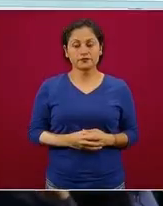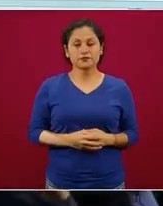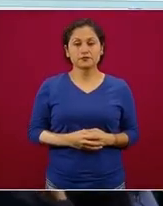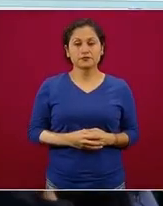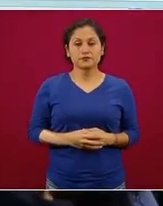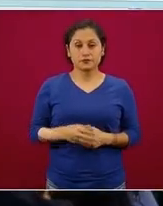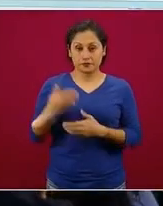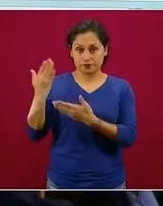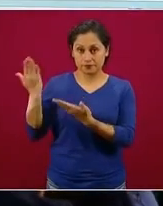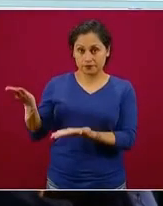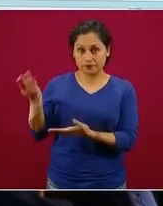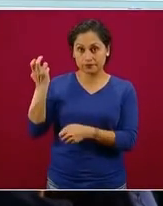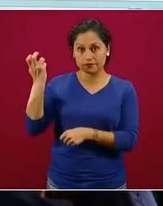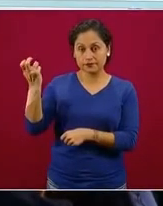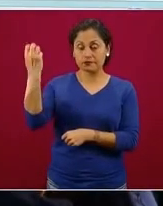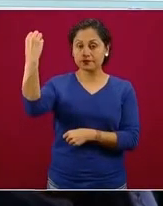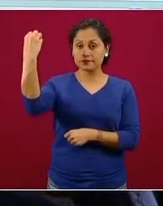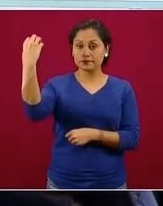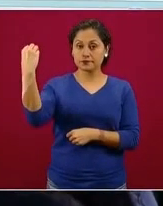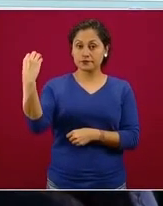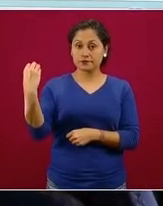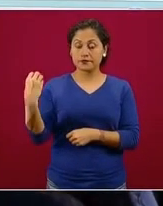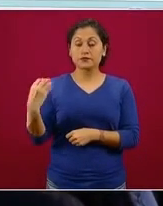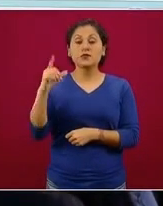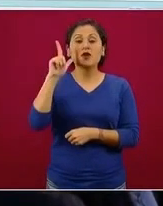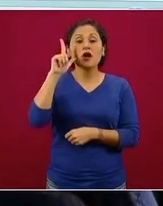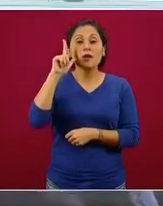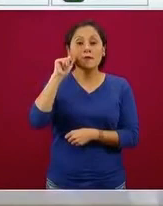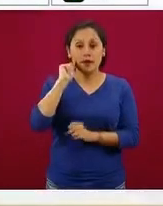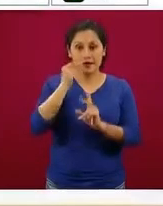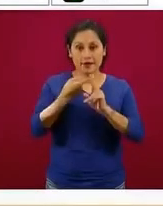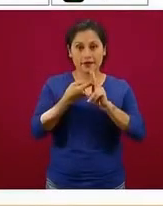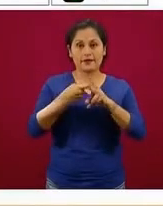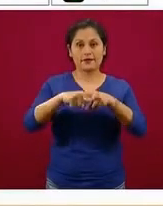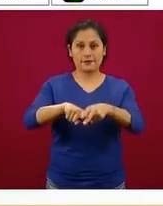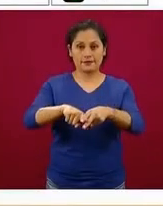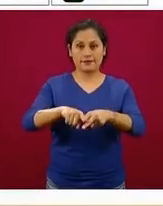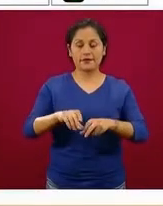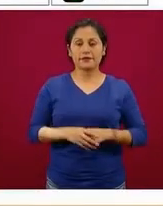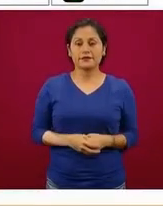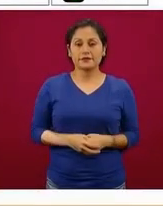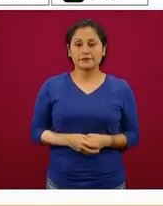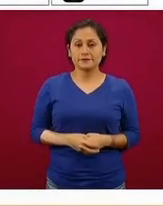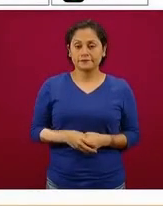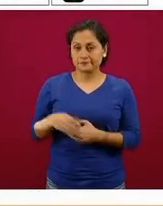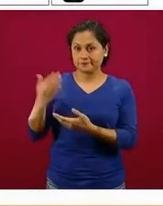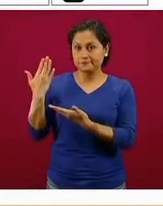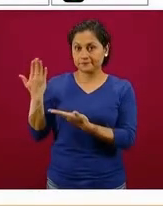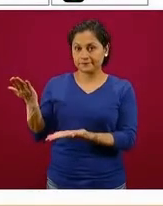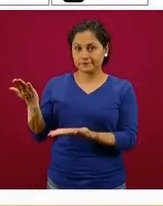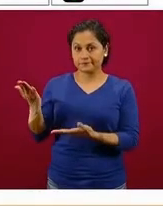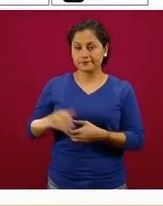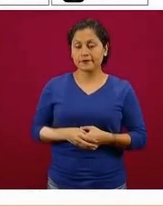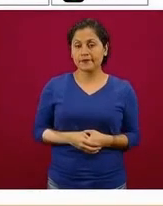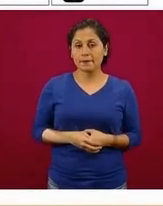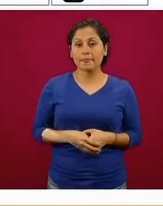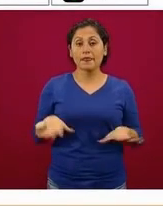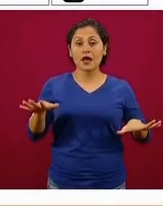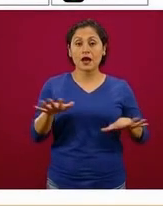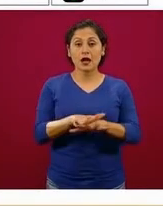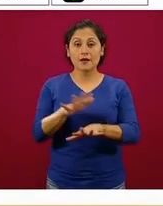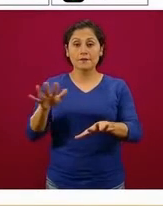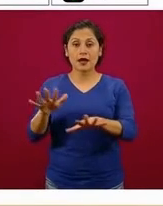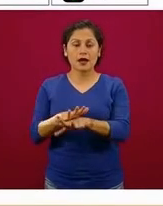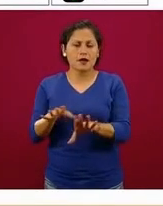Este es el semáforo que empezará mañana y cada ronda de evaluación del semáforo dura